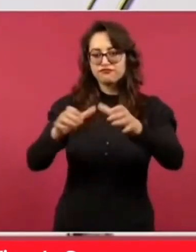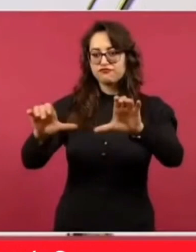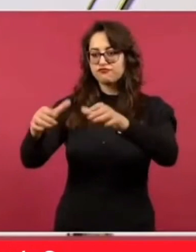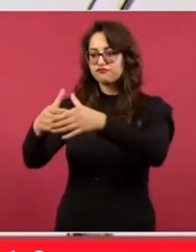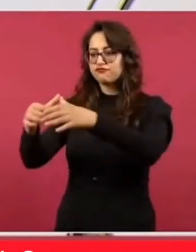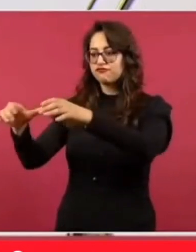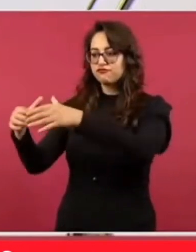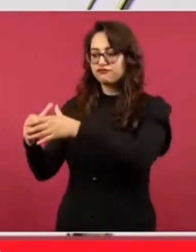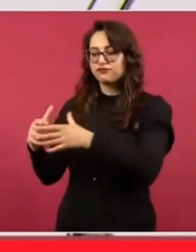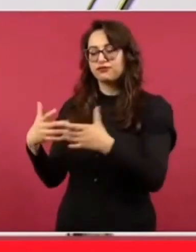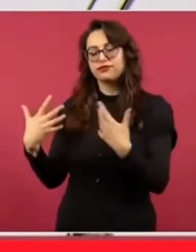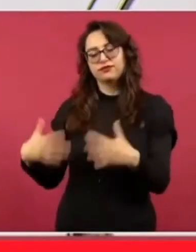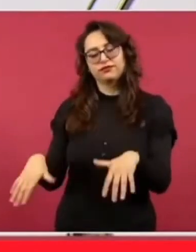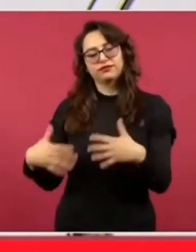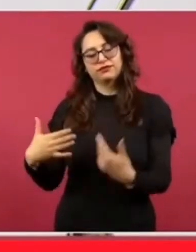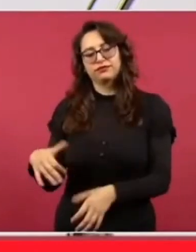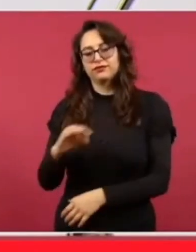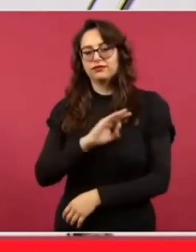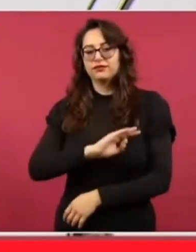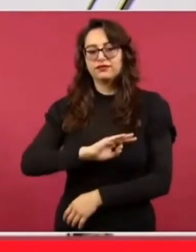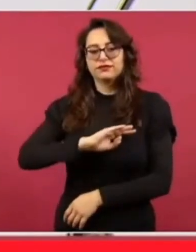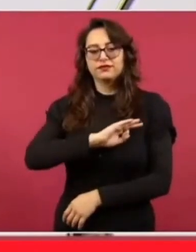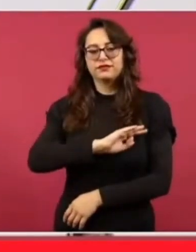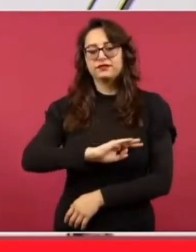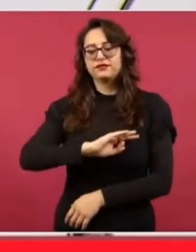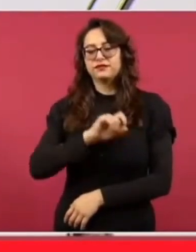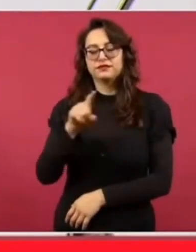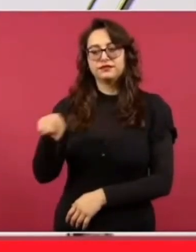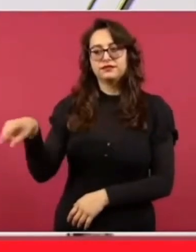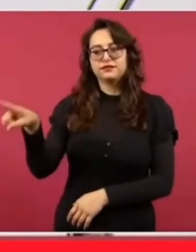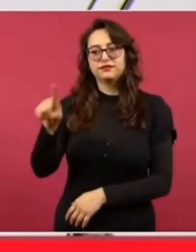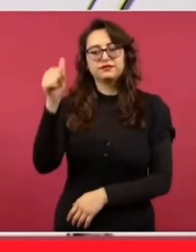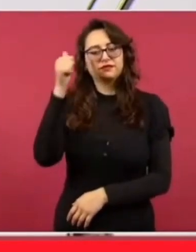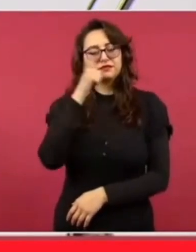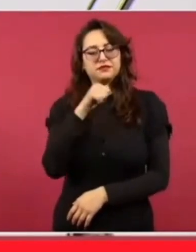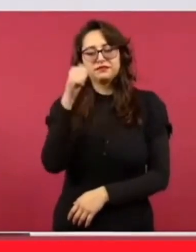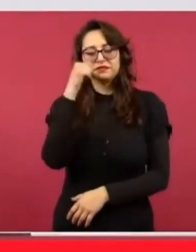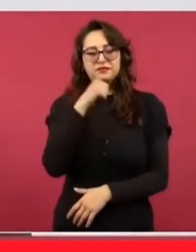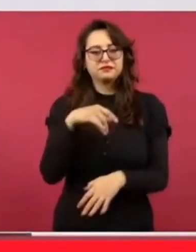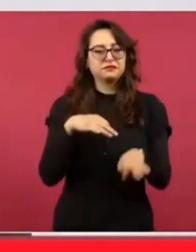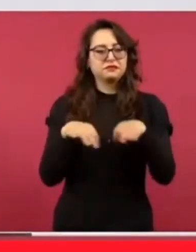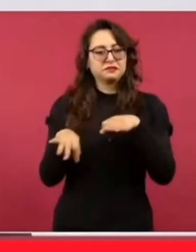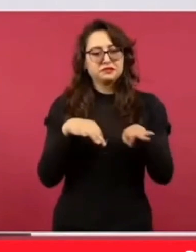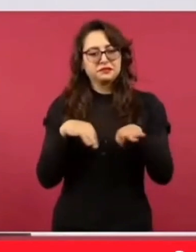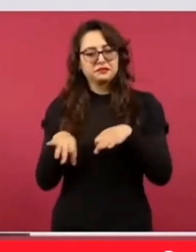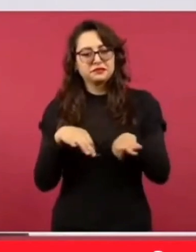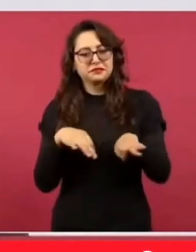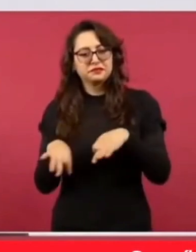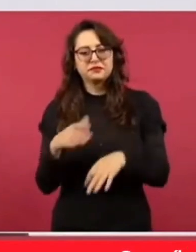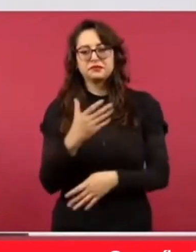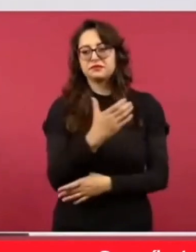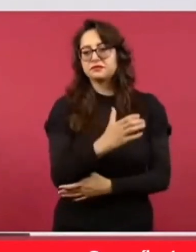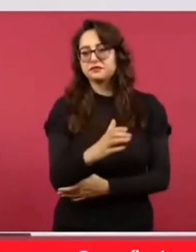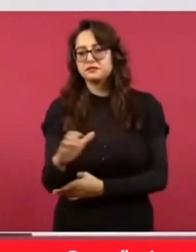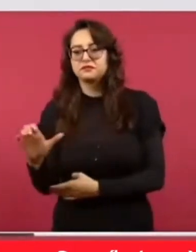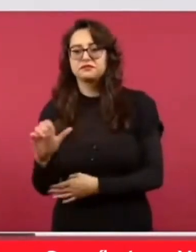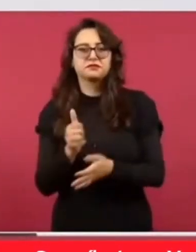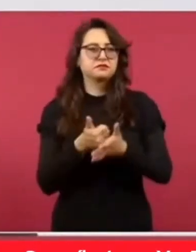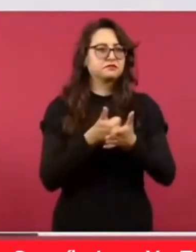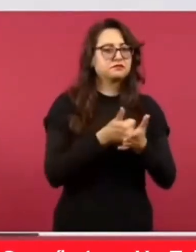a sus compañeros, a sus esposos, en el trabajo, en el campo,